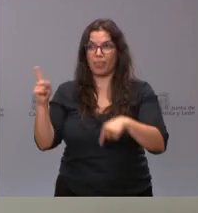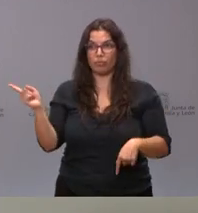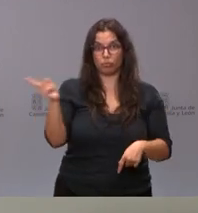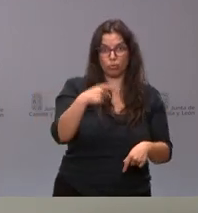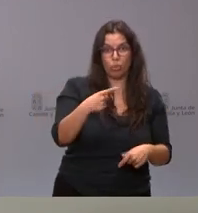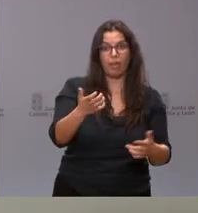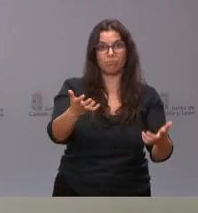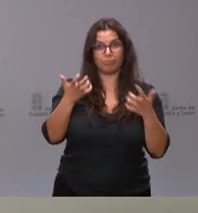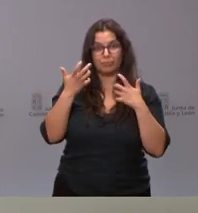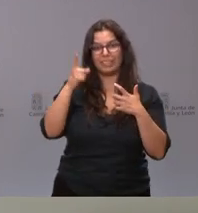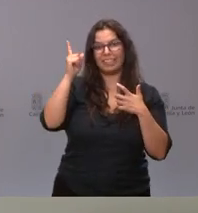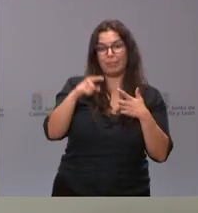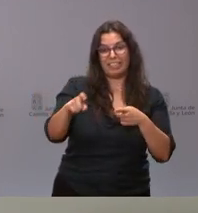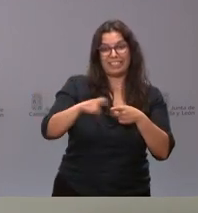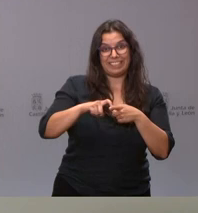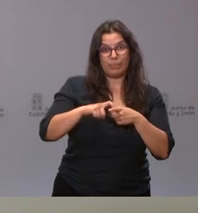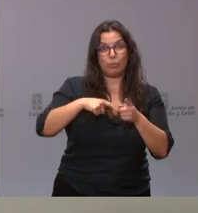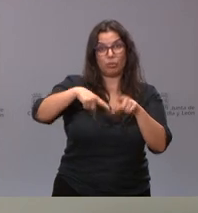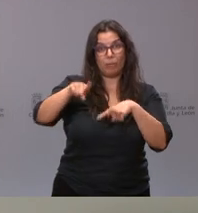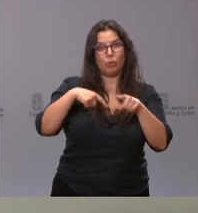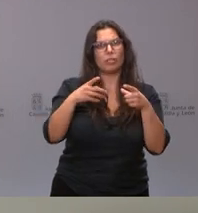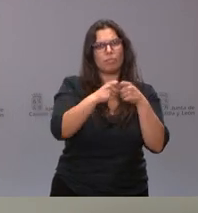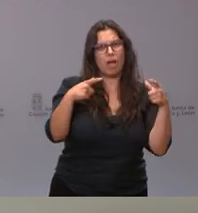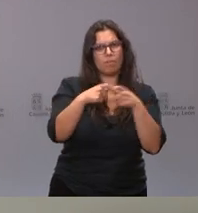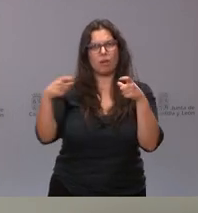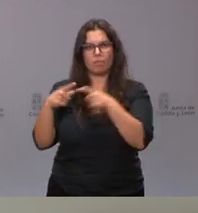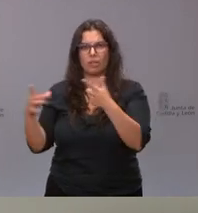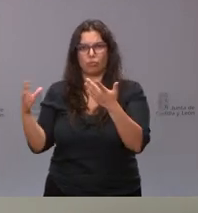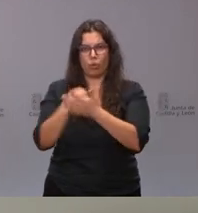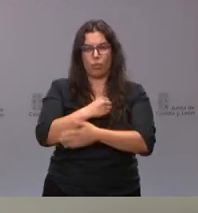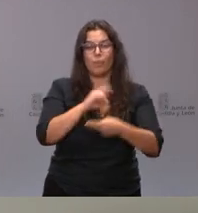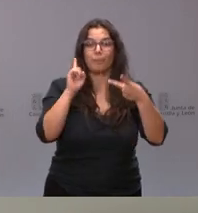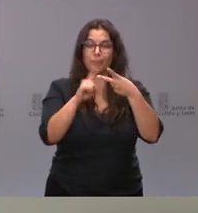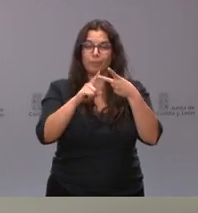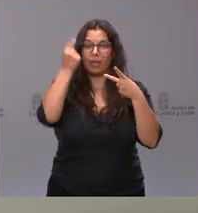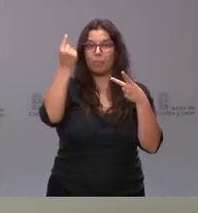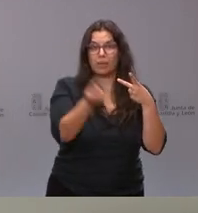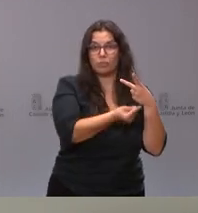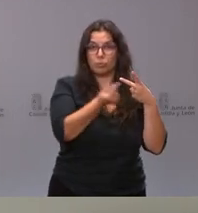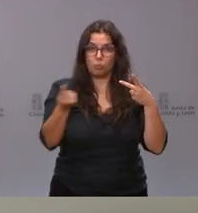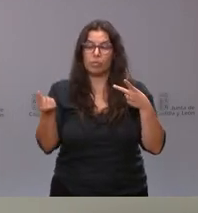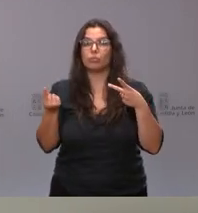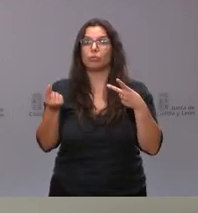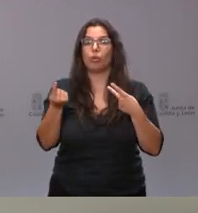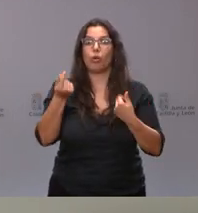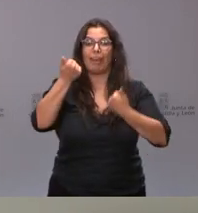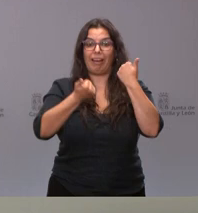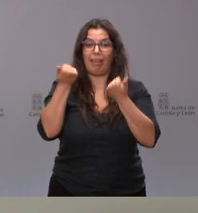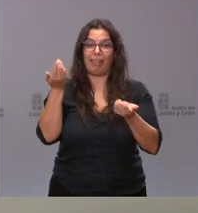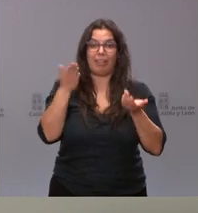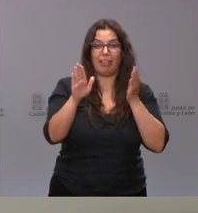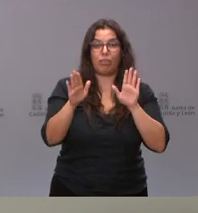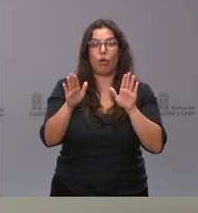todas las categorías de ese transporte. En segundo lugar, el presupuesto de licitación también es mayor,